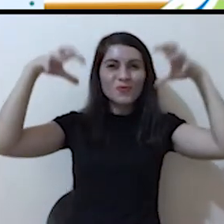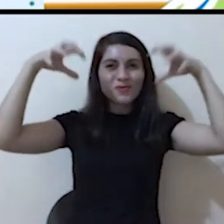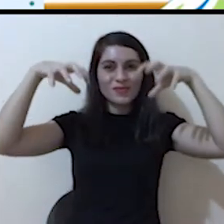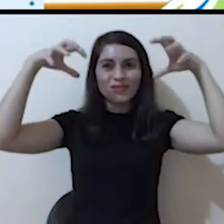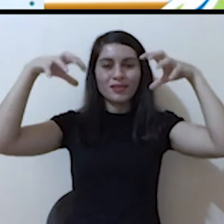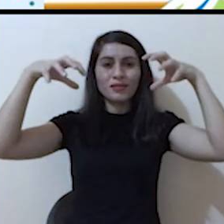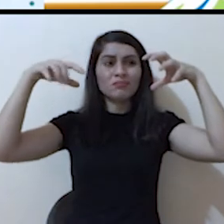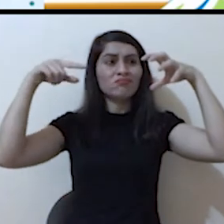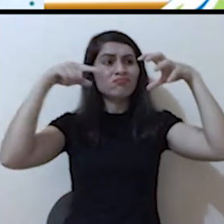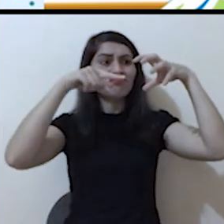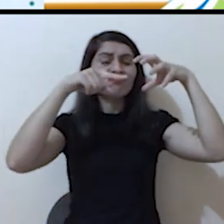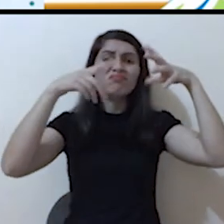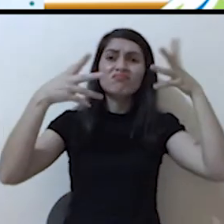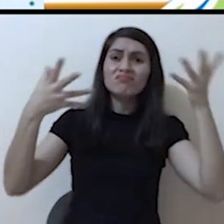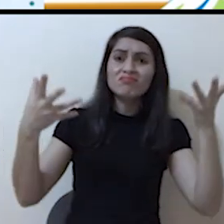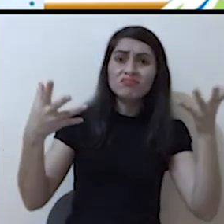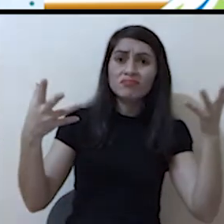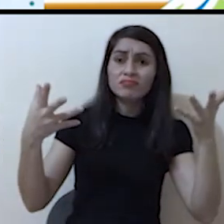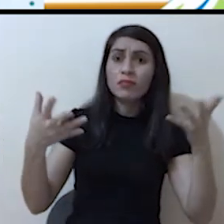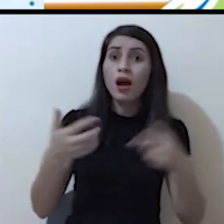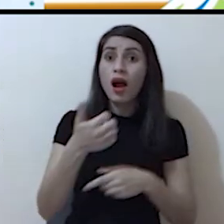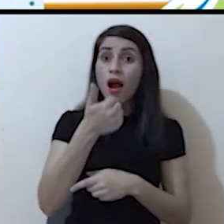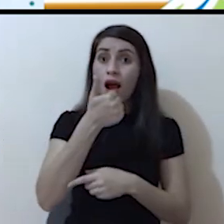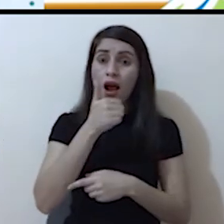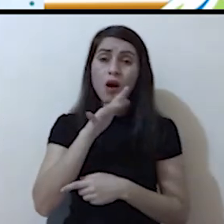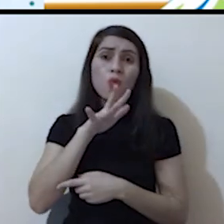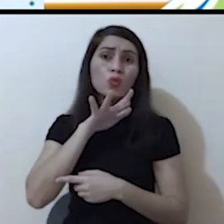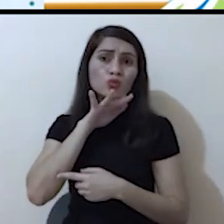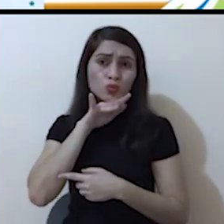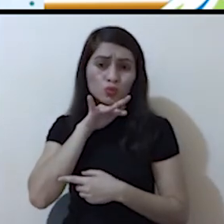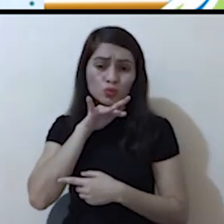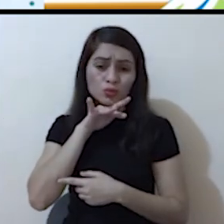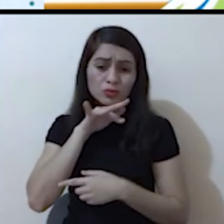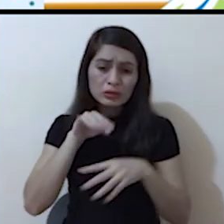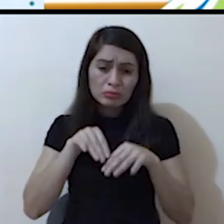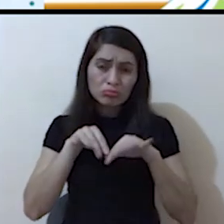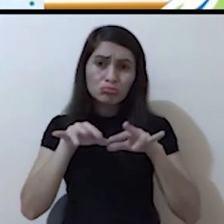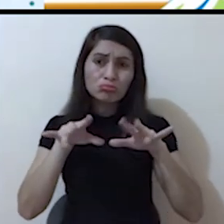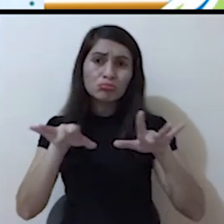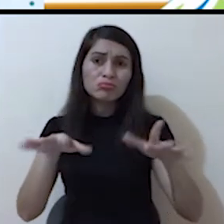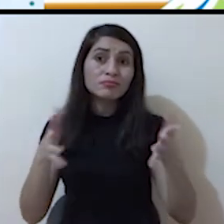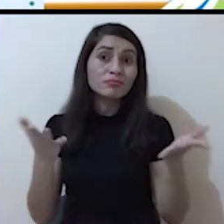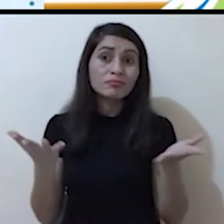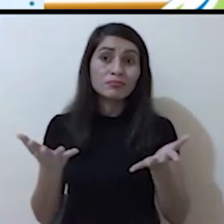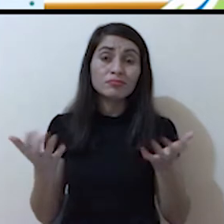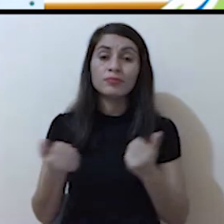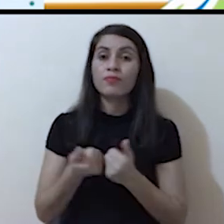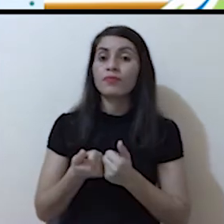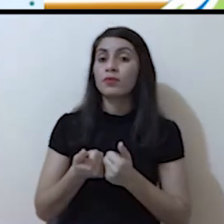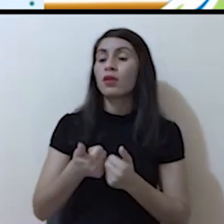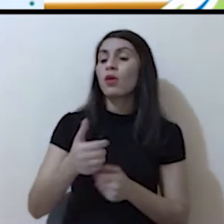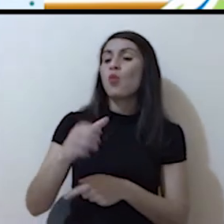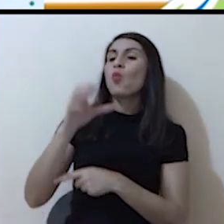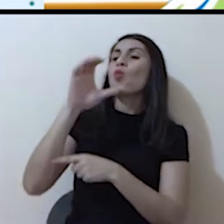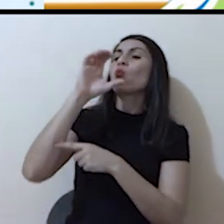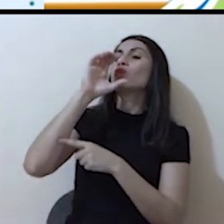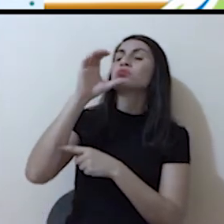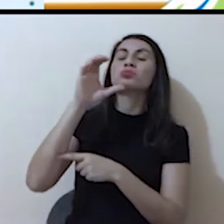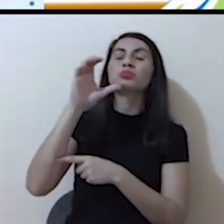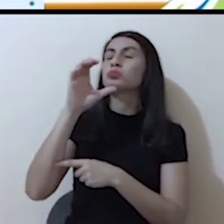qué sucede cuando el agua se contamina, mamá? Cuando tú dices que no podemos beber cierta agua.